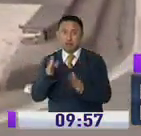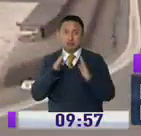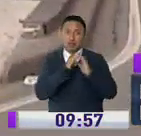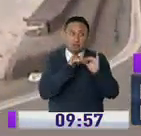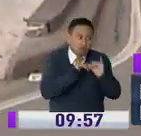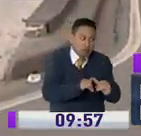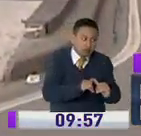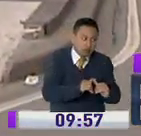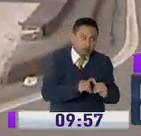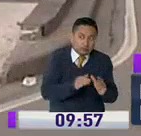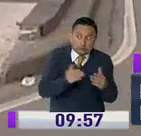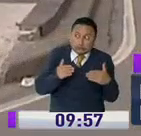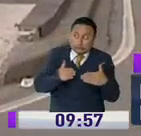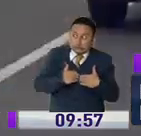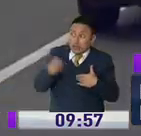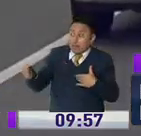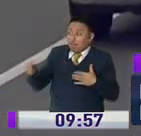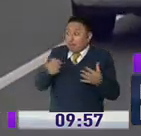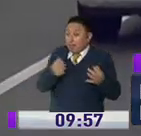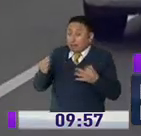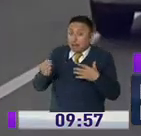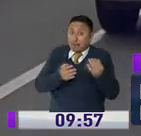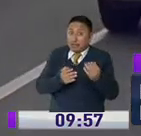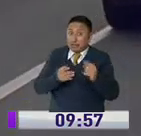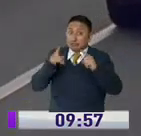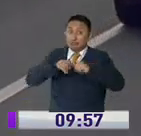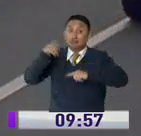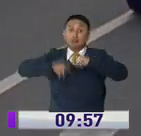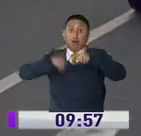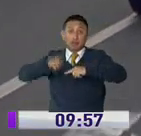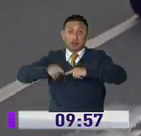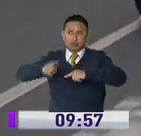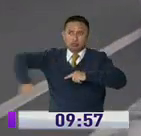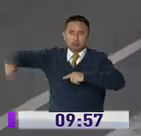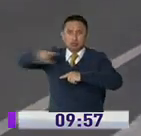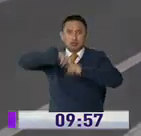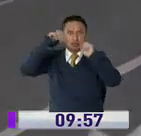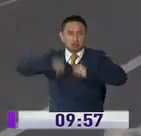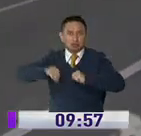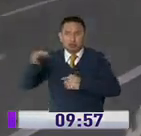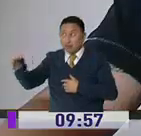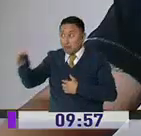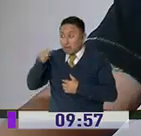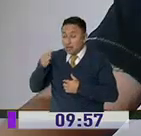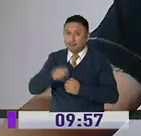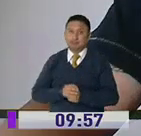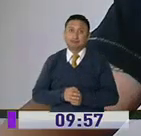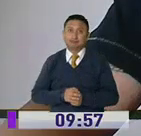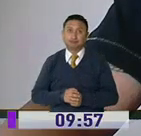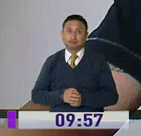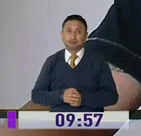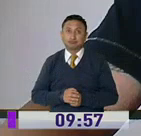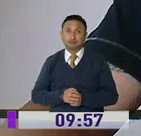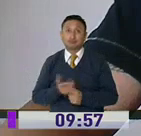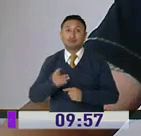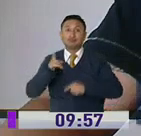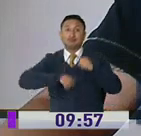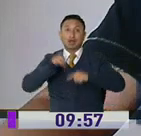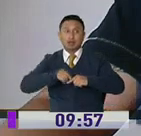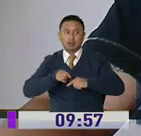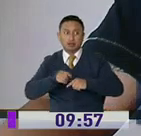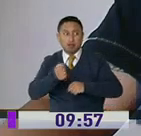su casa, pues teme un contagio de COVID-19 y a que varios amigos y conocidos tienen coronavirus. Hay muchos amigos que nos han